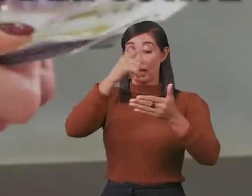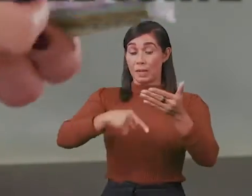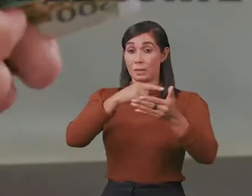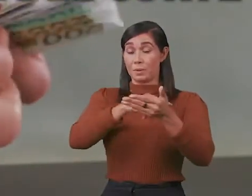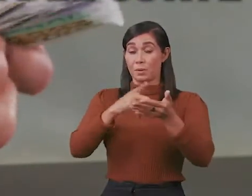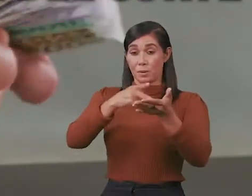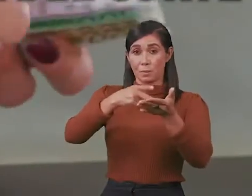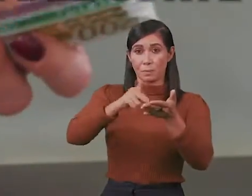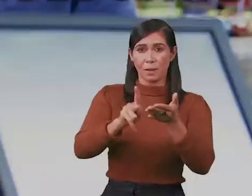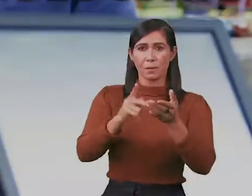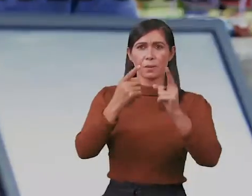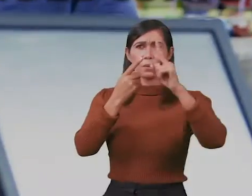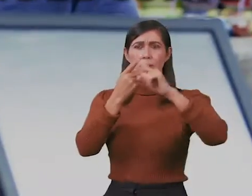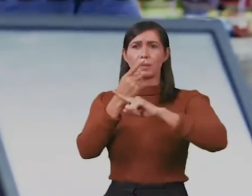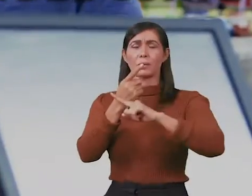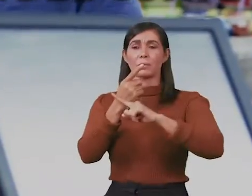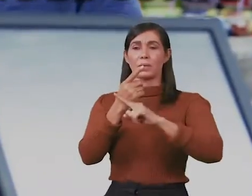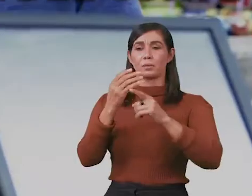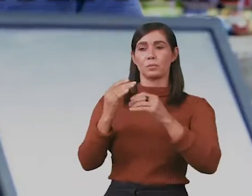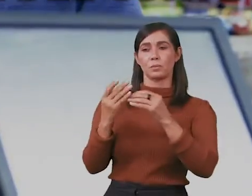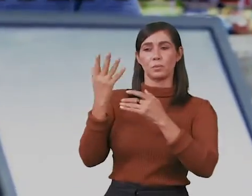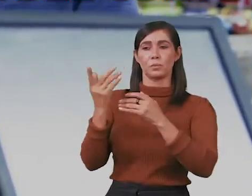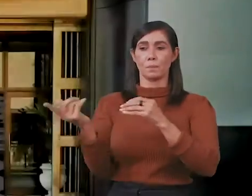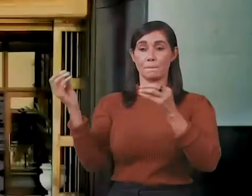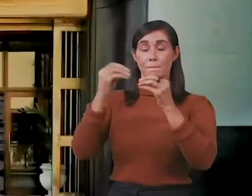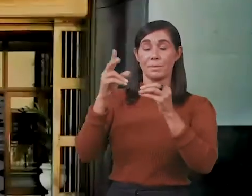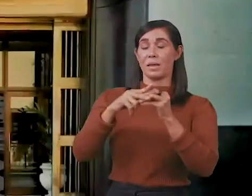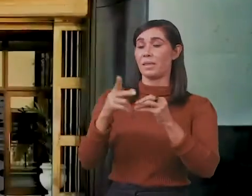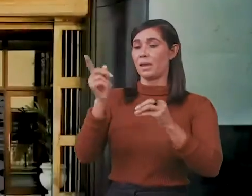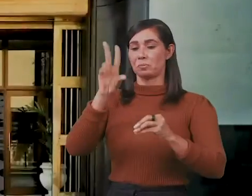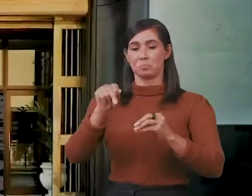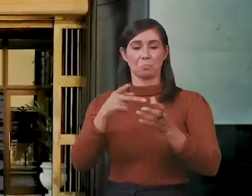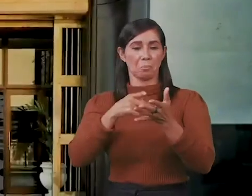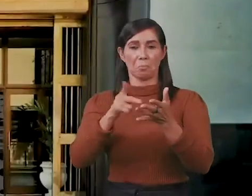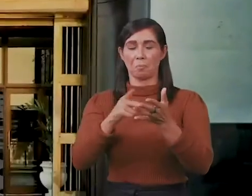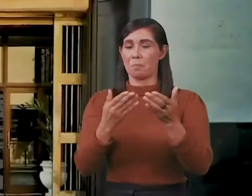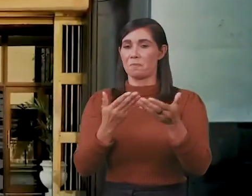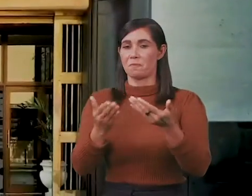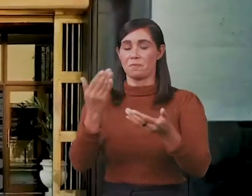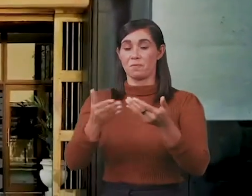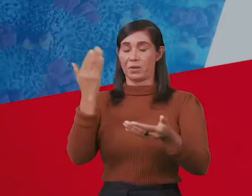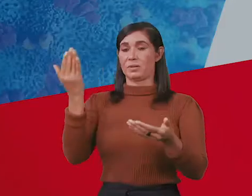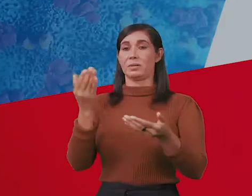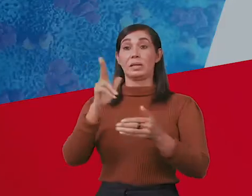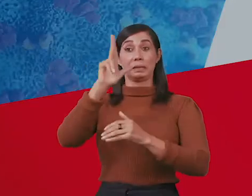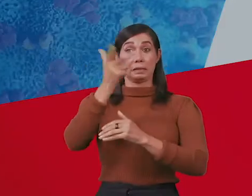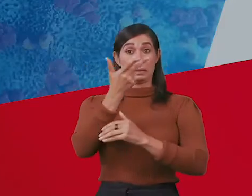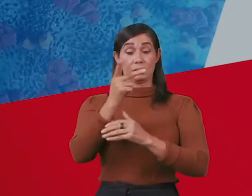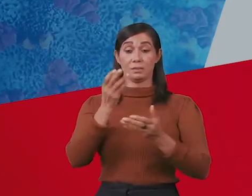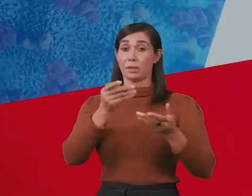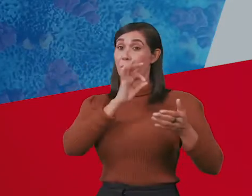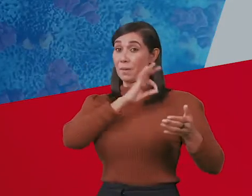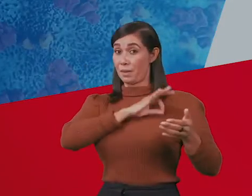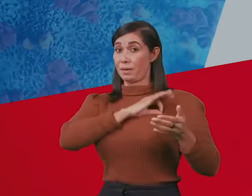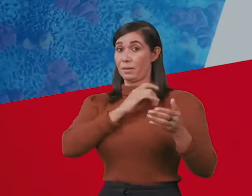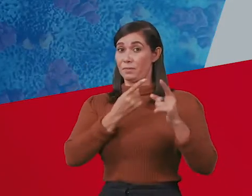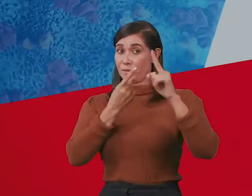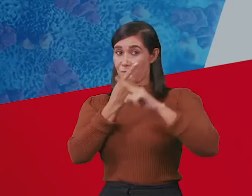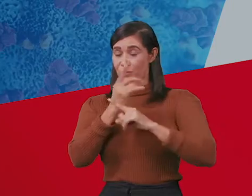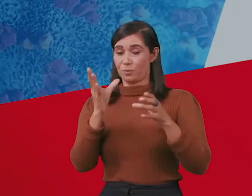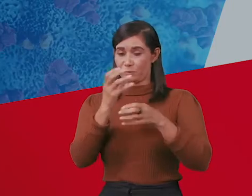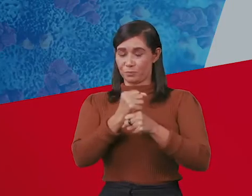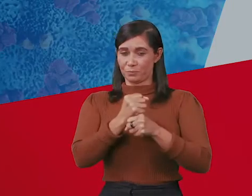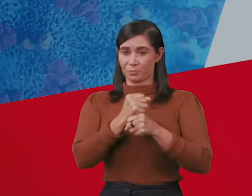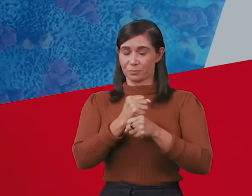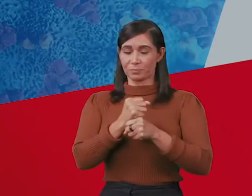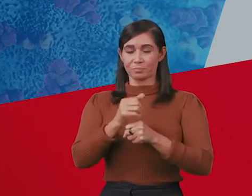Eliminó el pago mínimo requerido sobre el valor del corte y dejó sin efecto la comisión por mora. Es el tercer paquete de beneficios